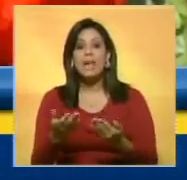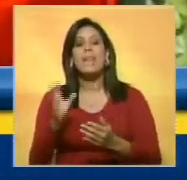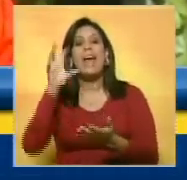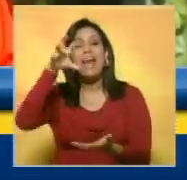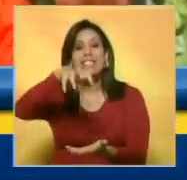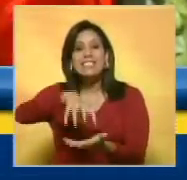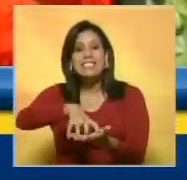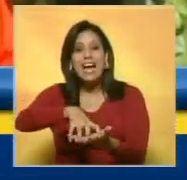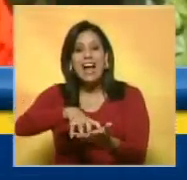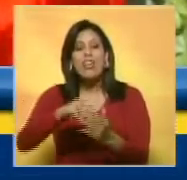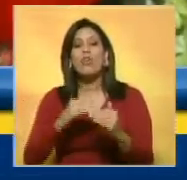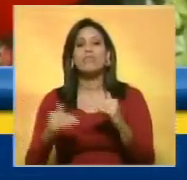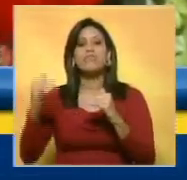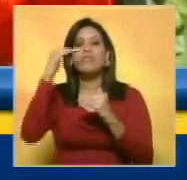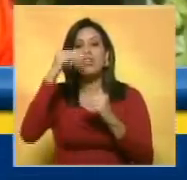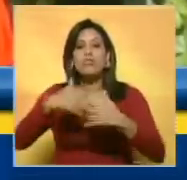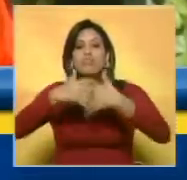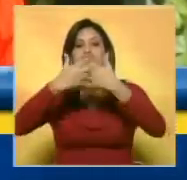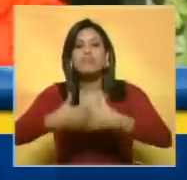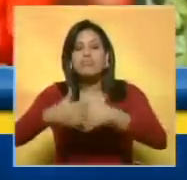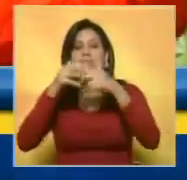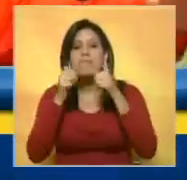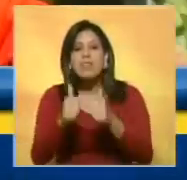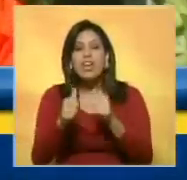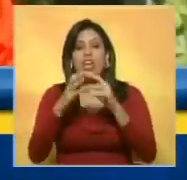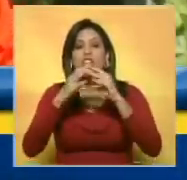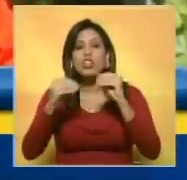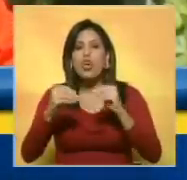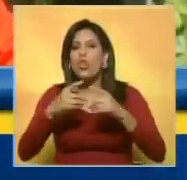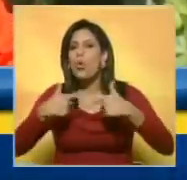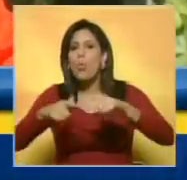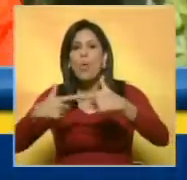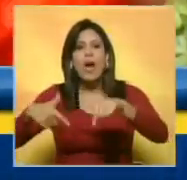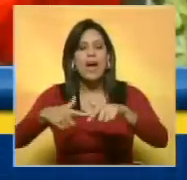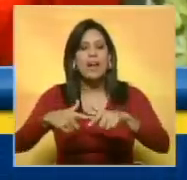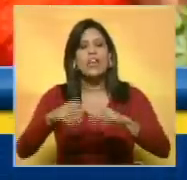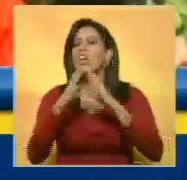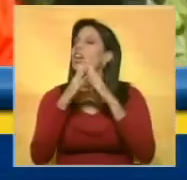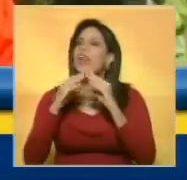Estado altamente productivo en todos los sectores.